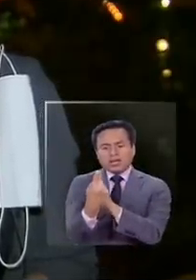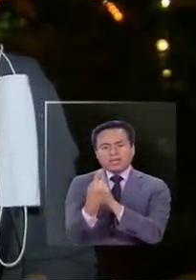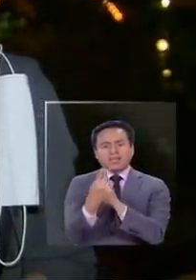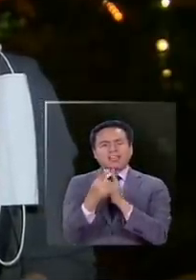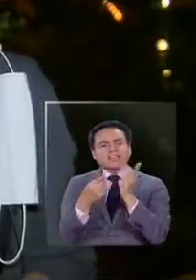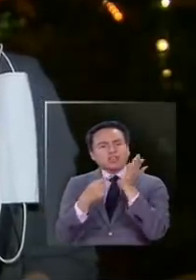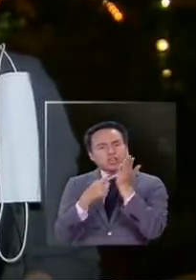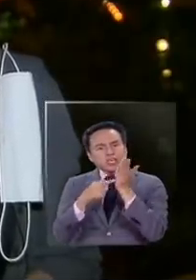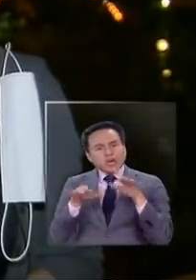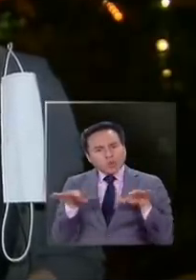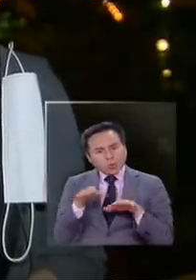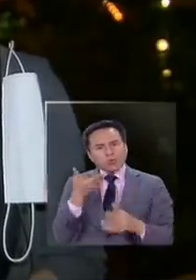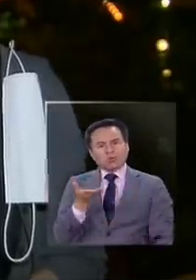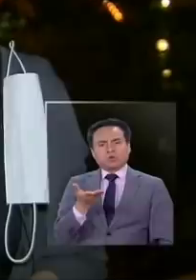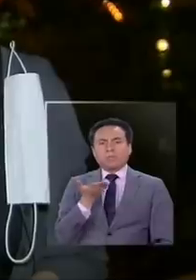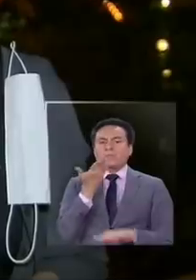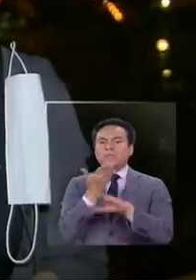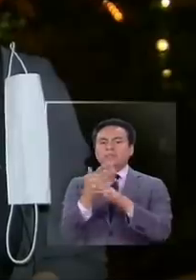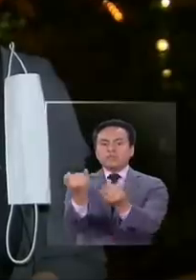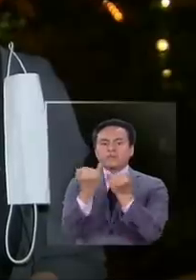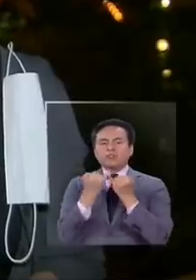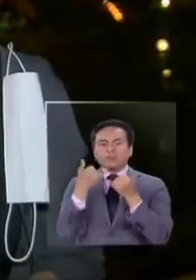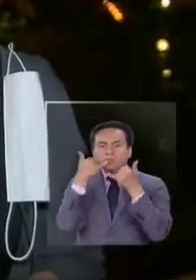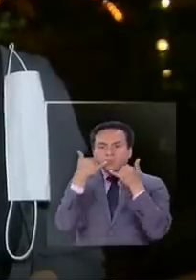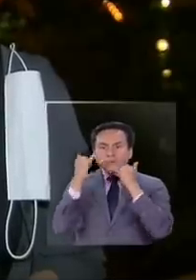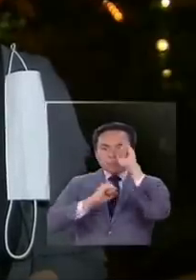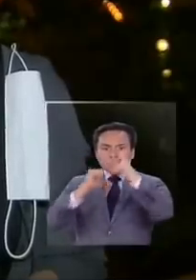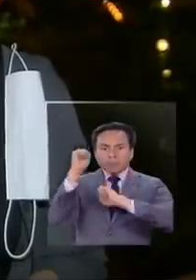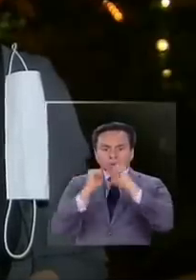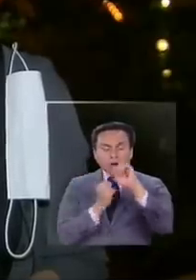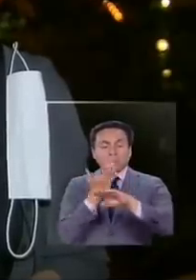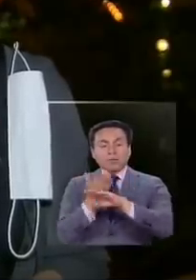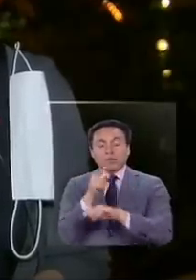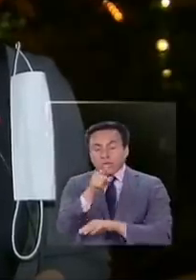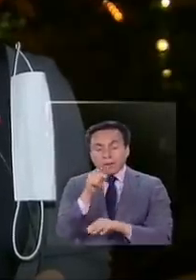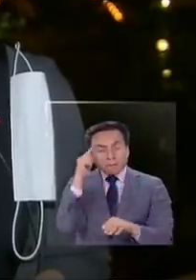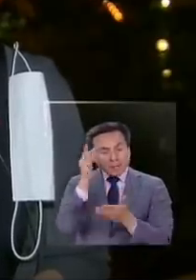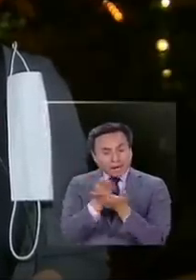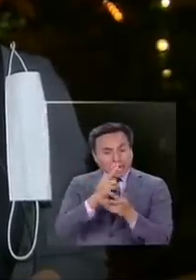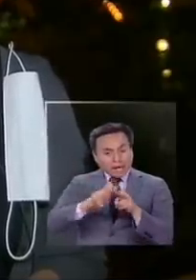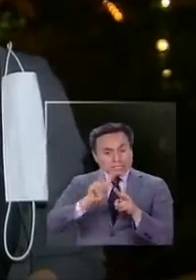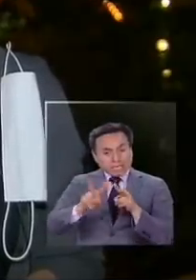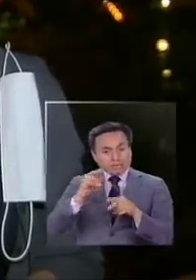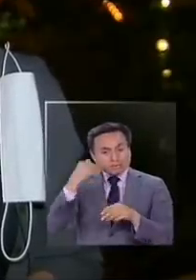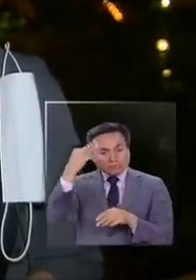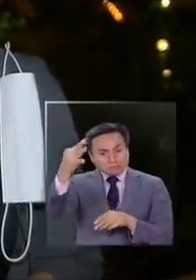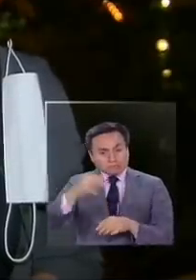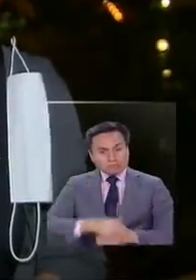uso de las tecnologías y pedirle información a las telefónicas, ¿ustedes lo tienen planeado hacer?